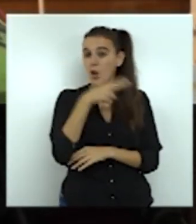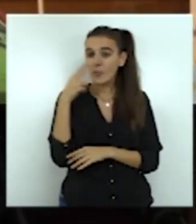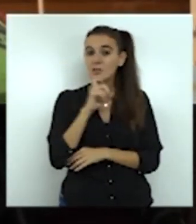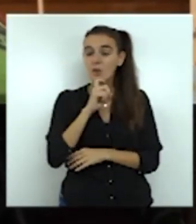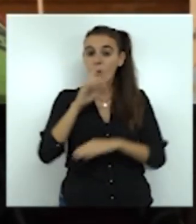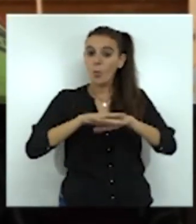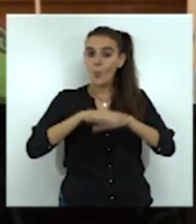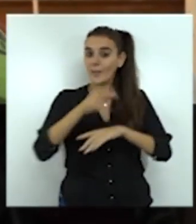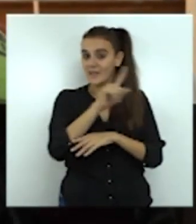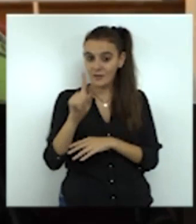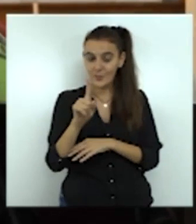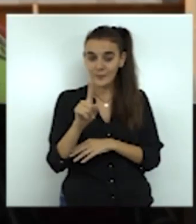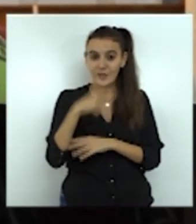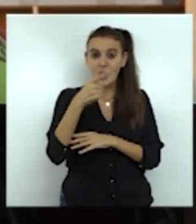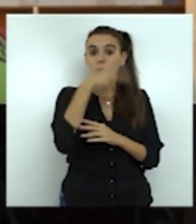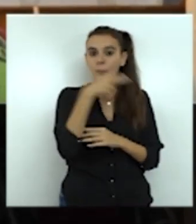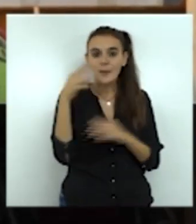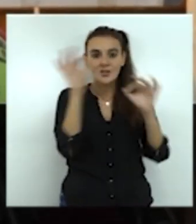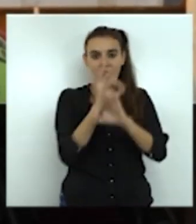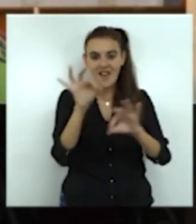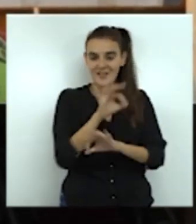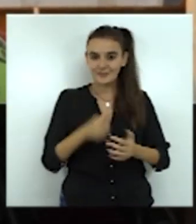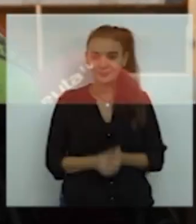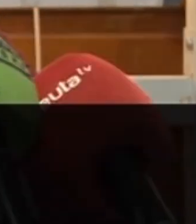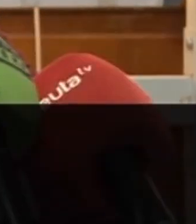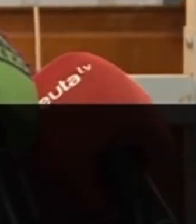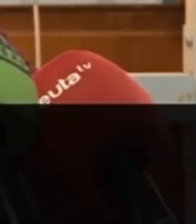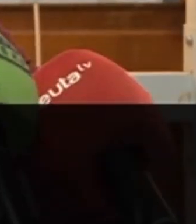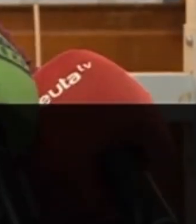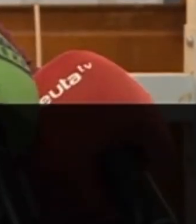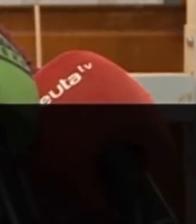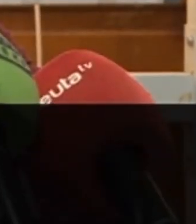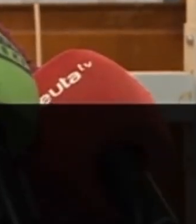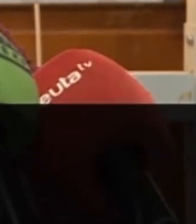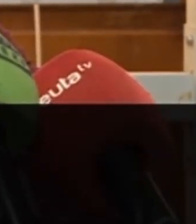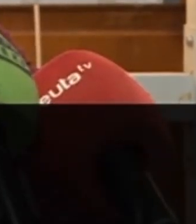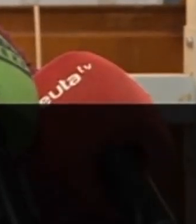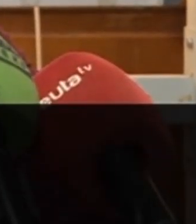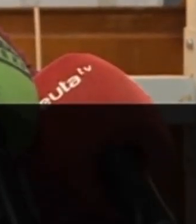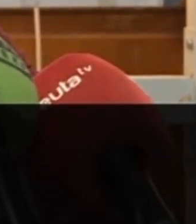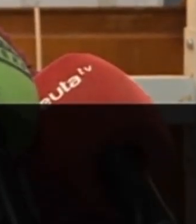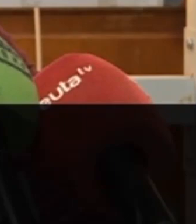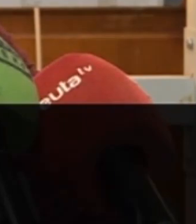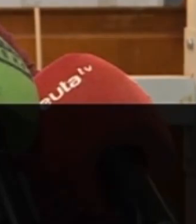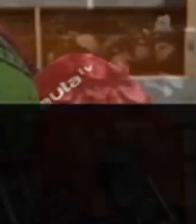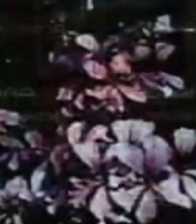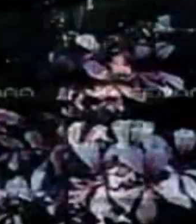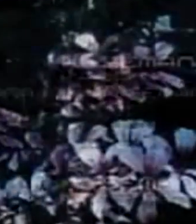compromisos sin contenido. Mantendremos las movilizaciones hasta que veamos todas nuestras demandas hechas realidad.